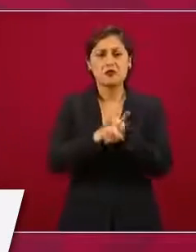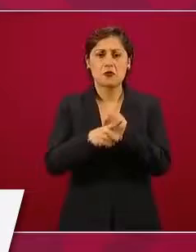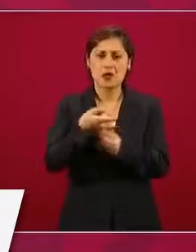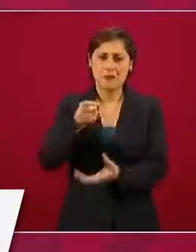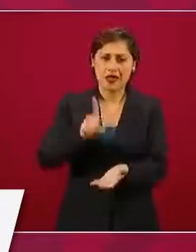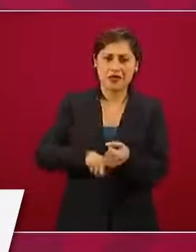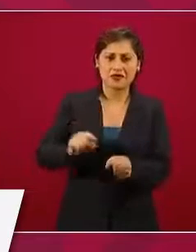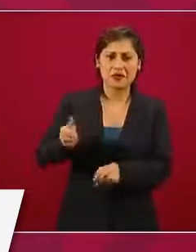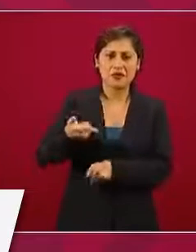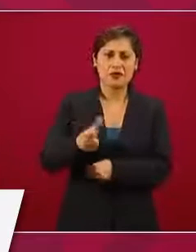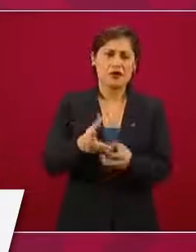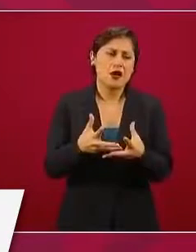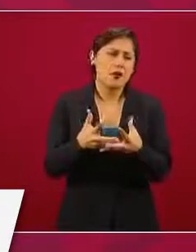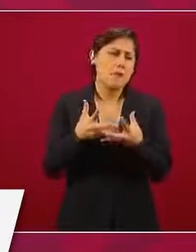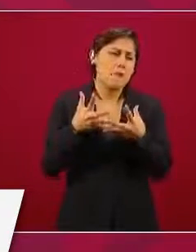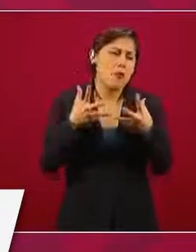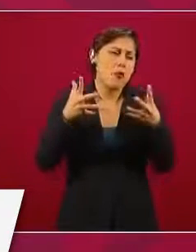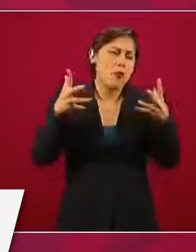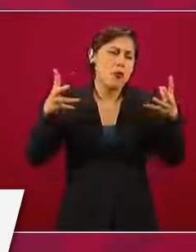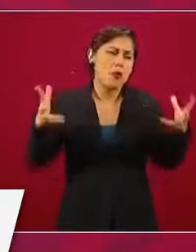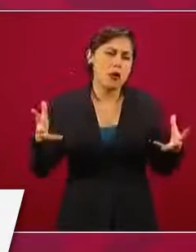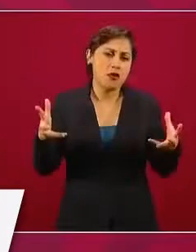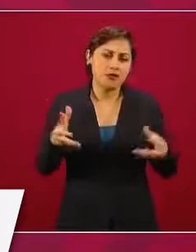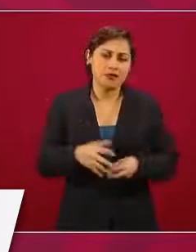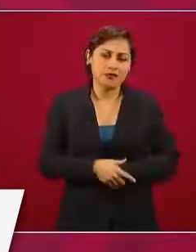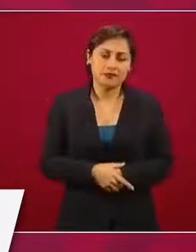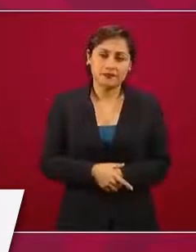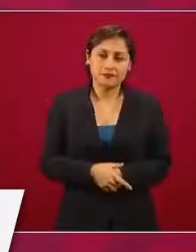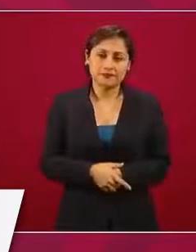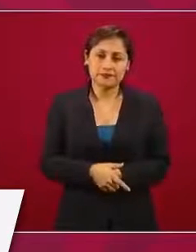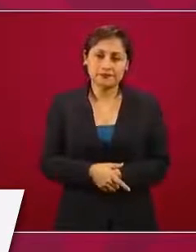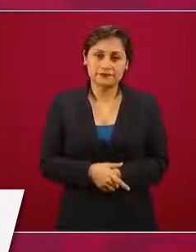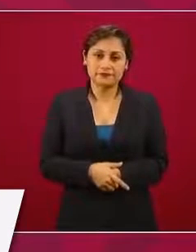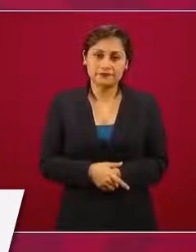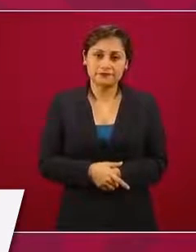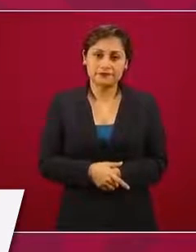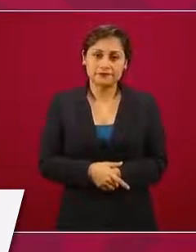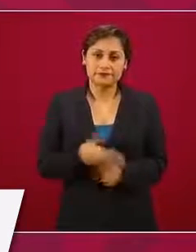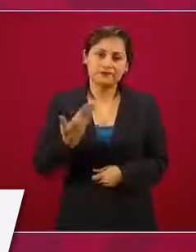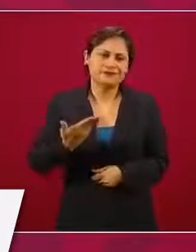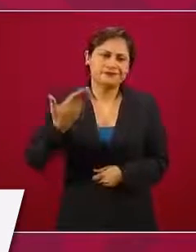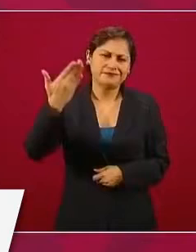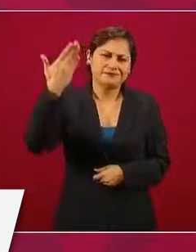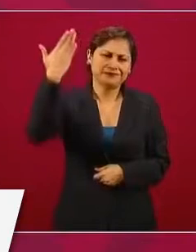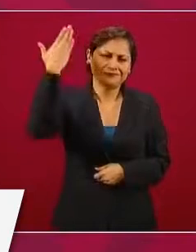de tiempo atrás,